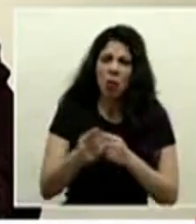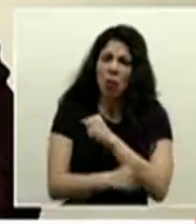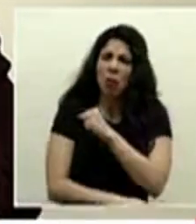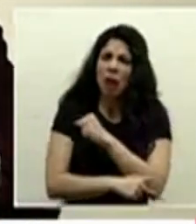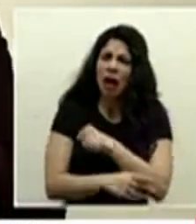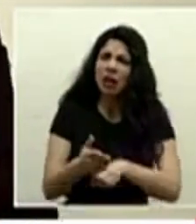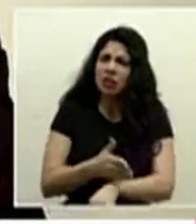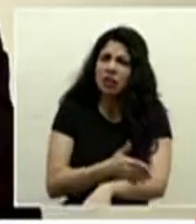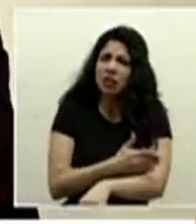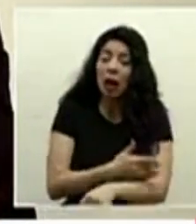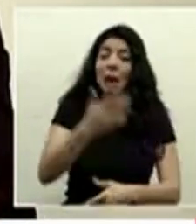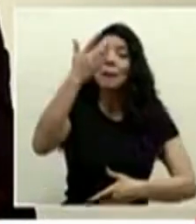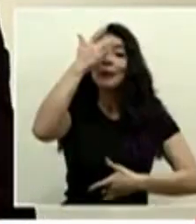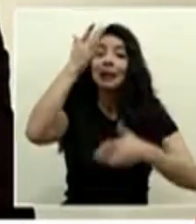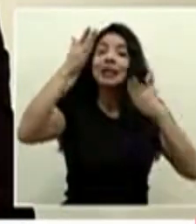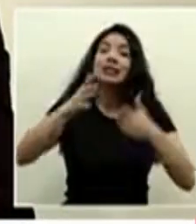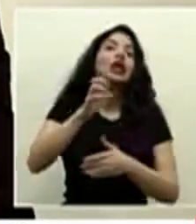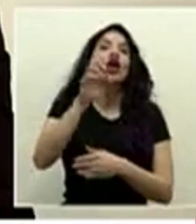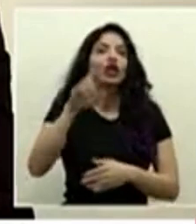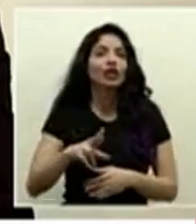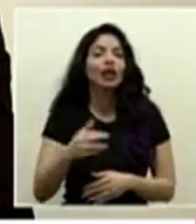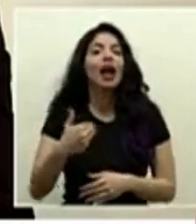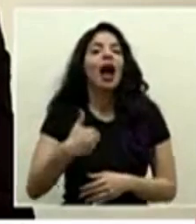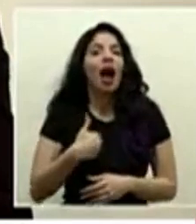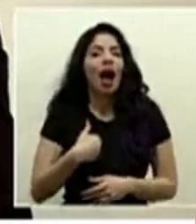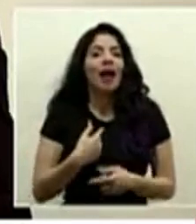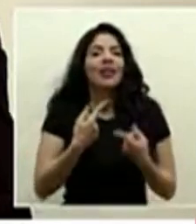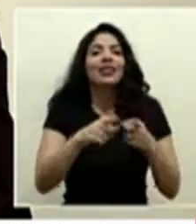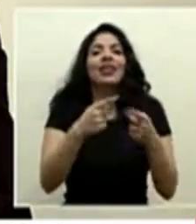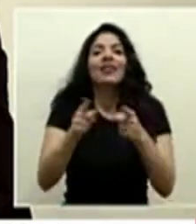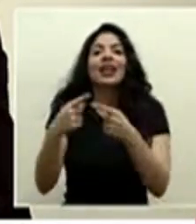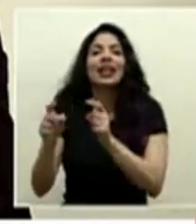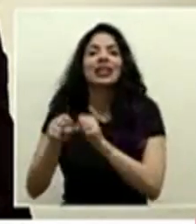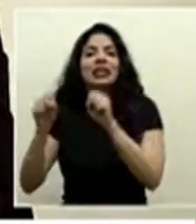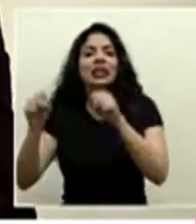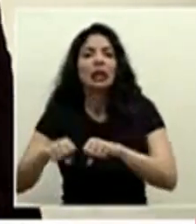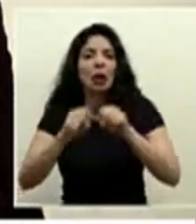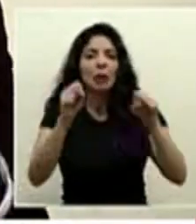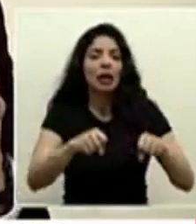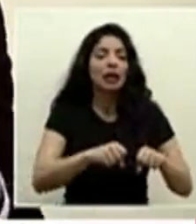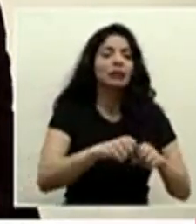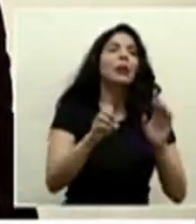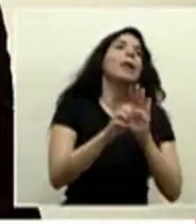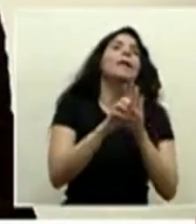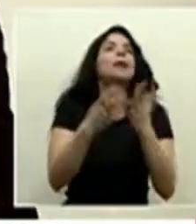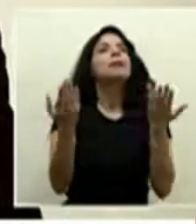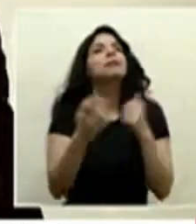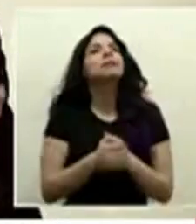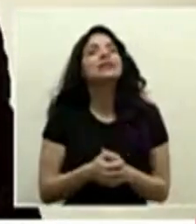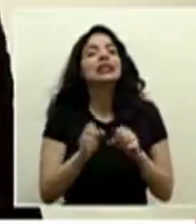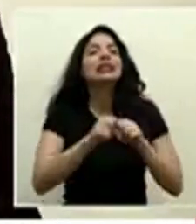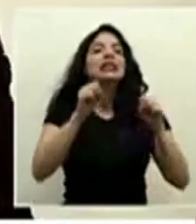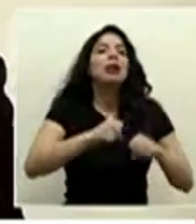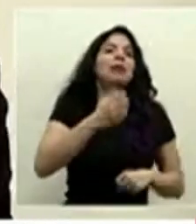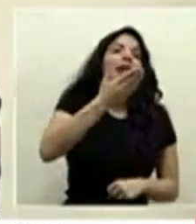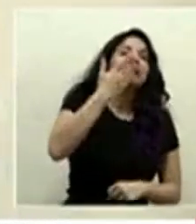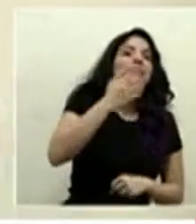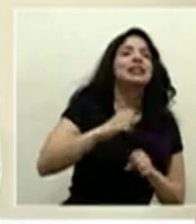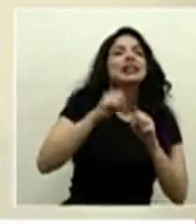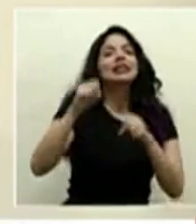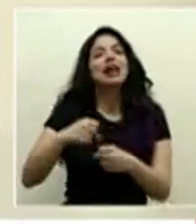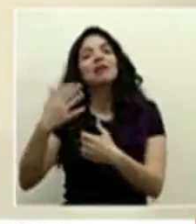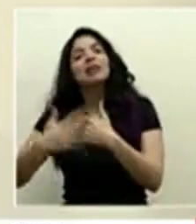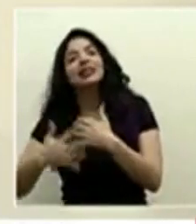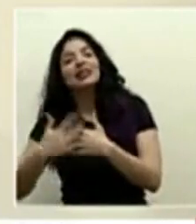reponga el paciente de Costa Rica tiene diferentes sistemas el sistema por decirlo así un ejemplo el sistema respiratorio el sistema